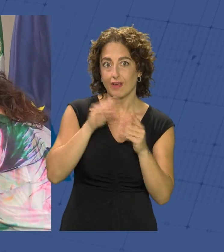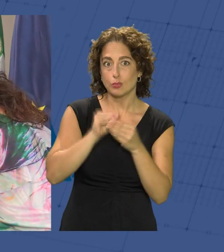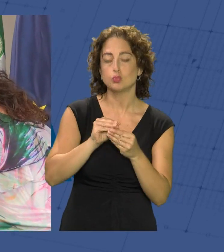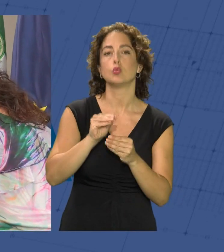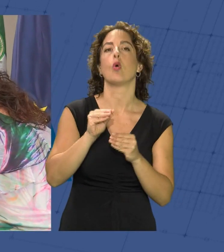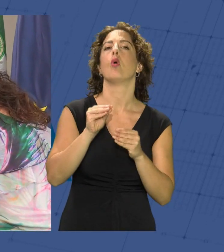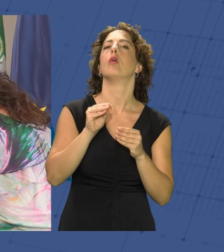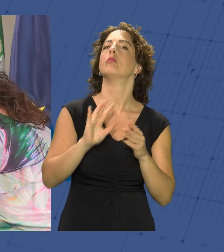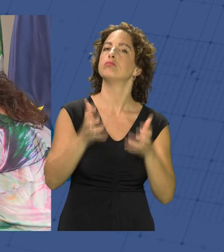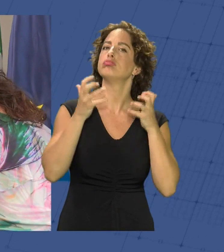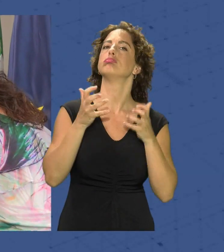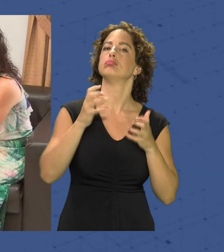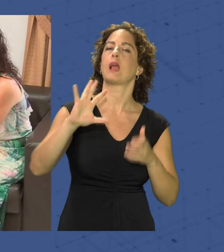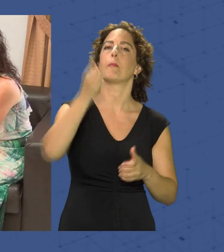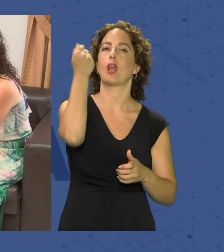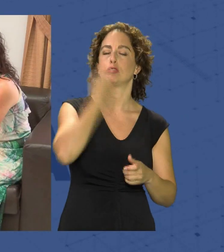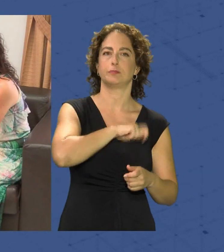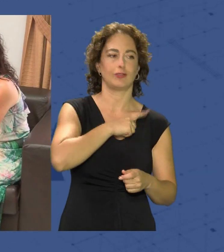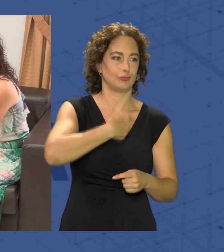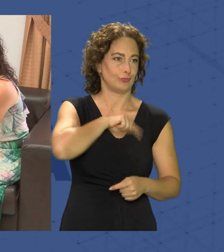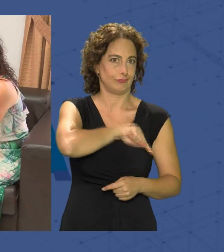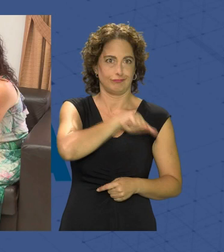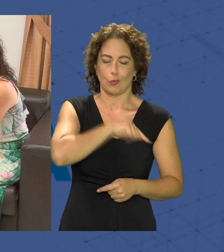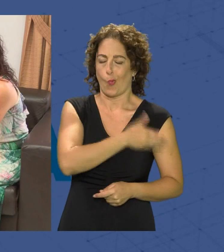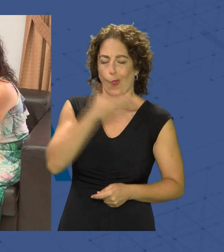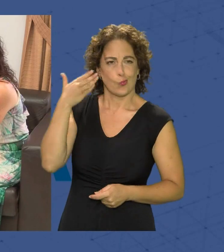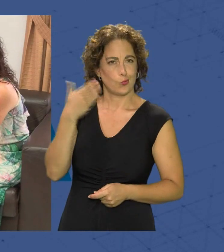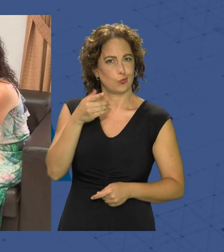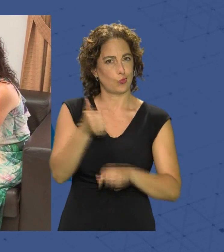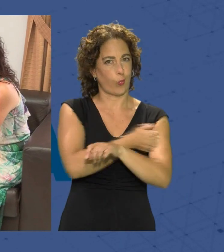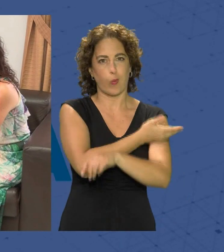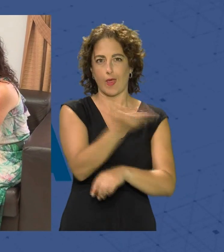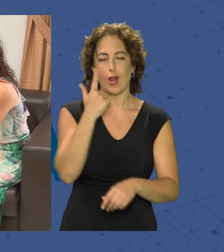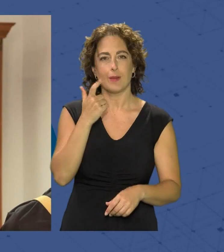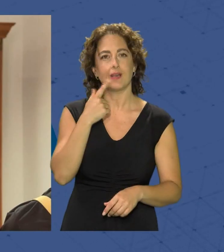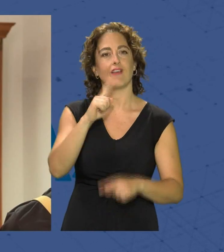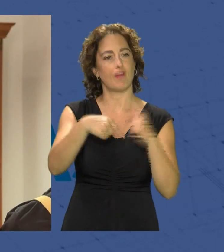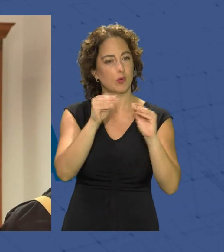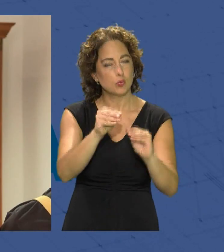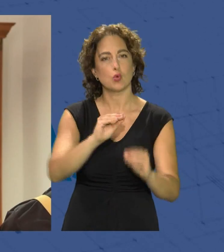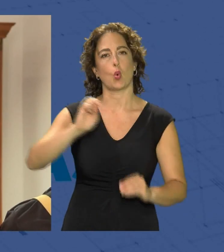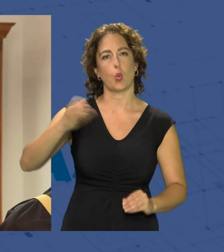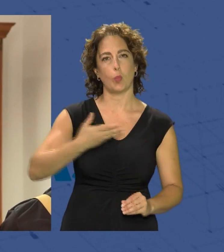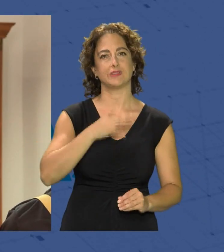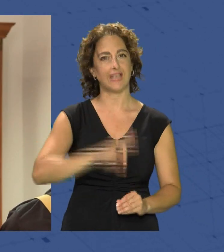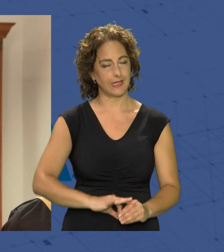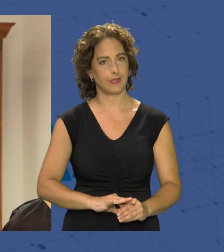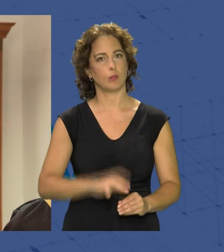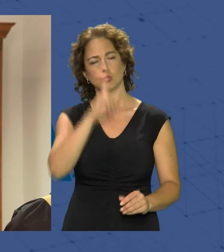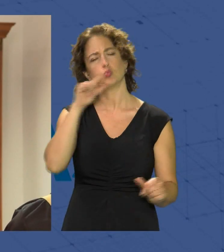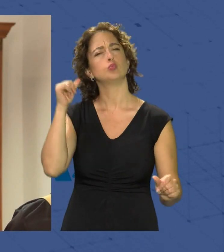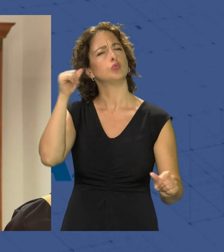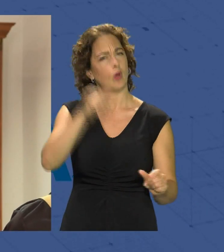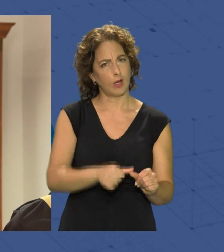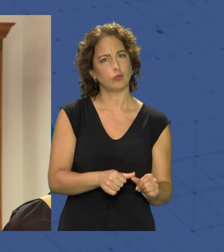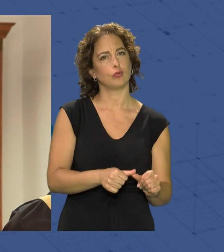España esto es un honor para los almerienses y nos sentimos totalmente orgullosos de él de su familia y del club de lasalle que durante muchos años desde hace